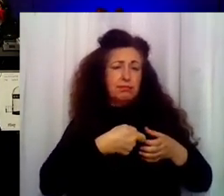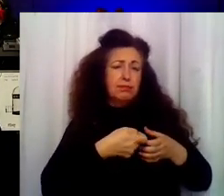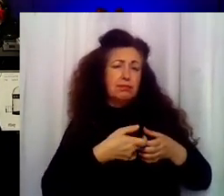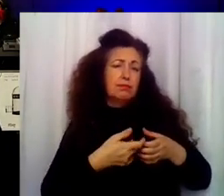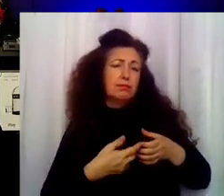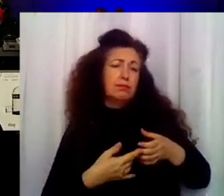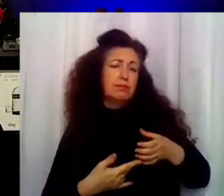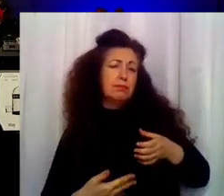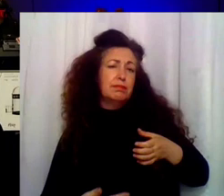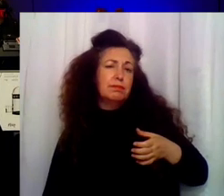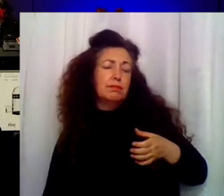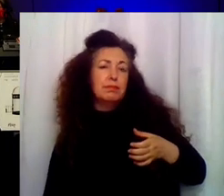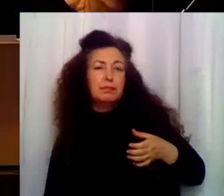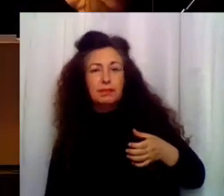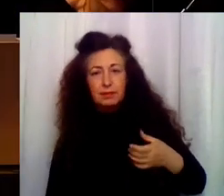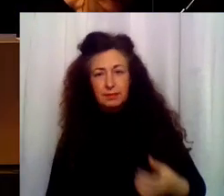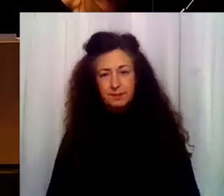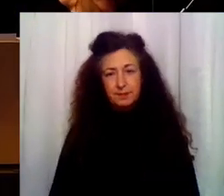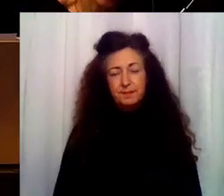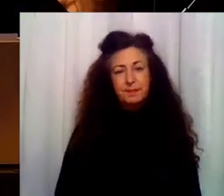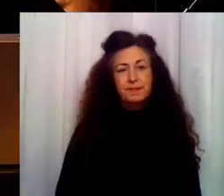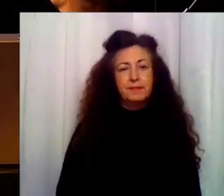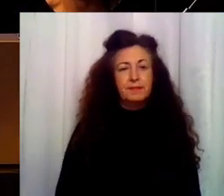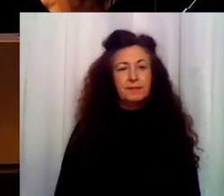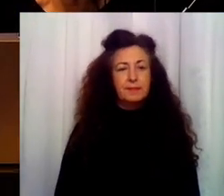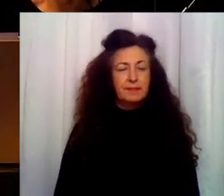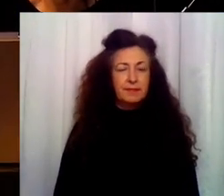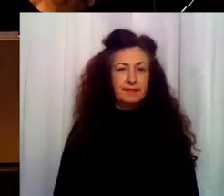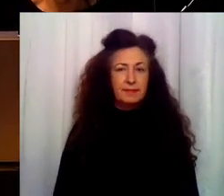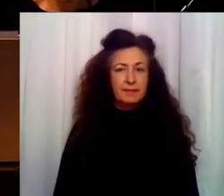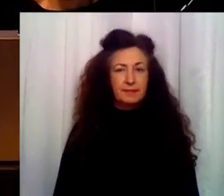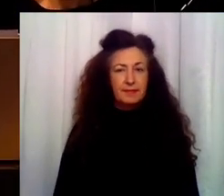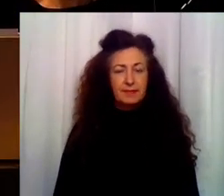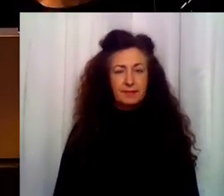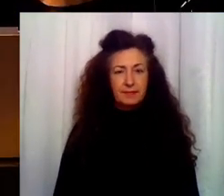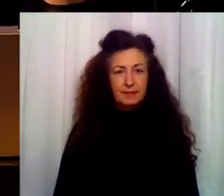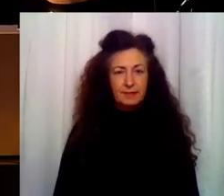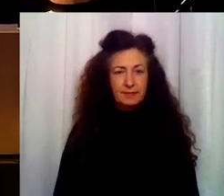sin piedad.